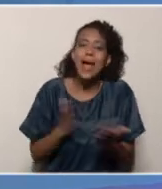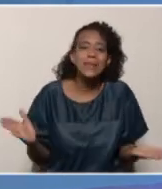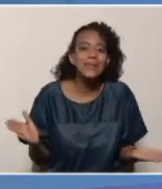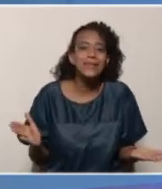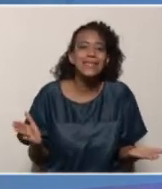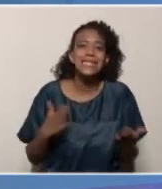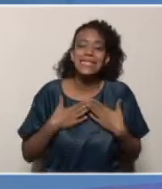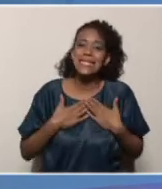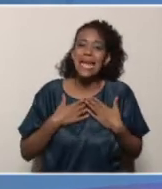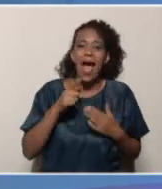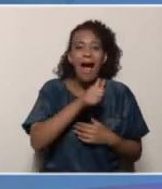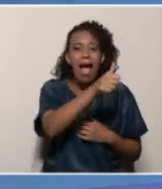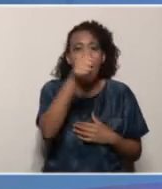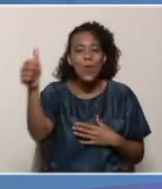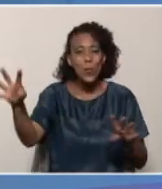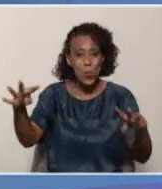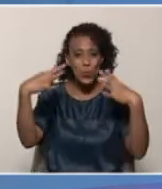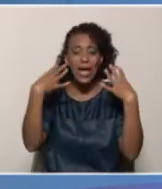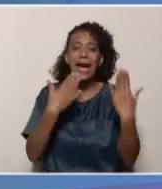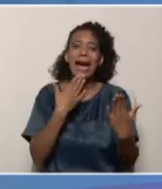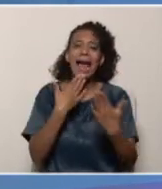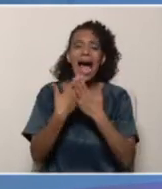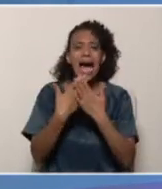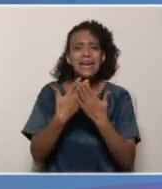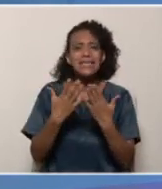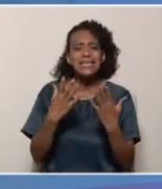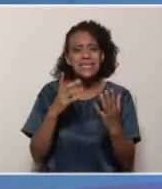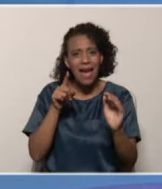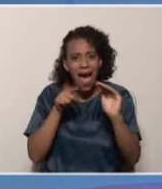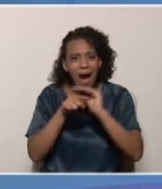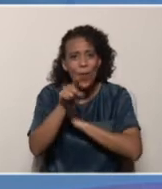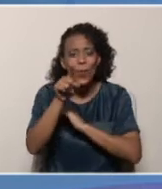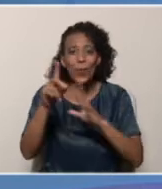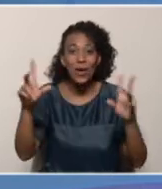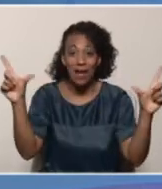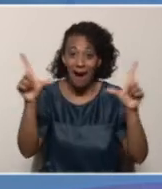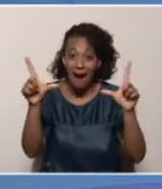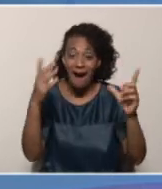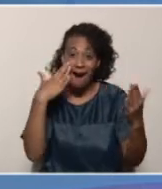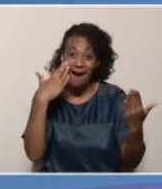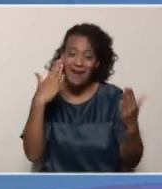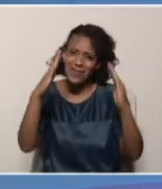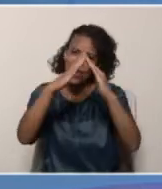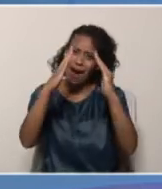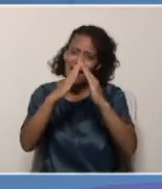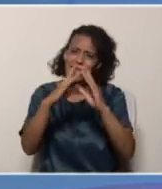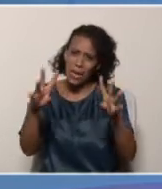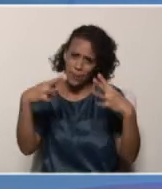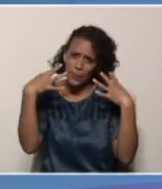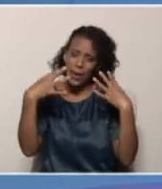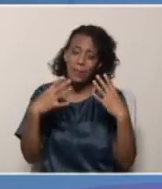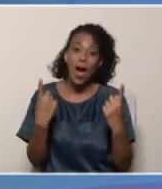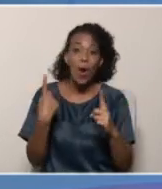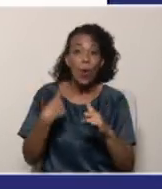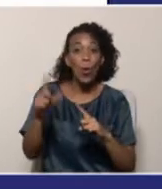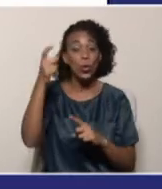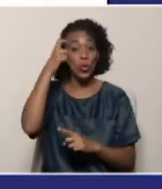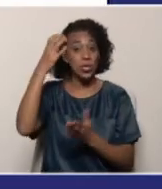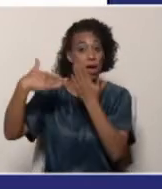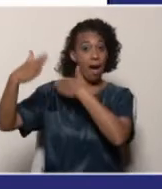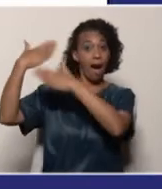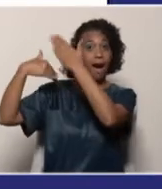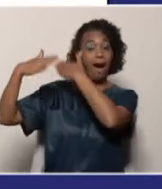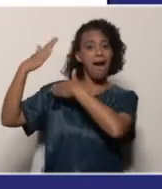nuevamente con cada uno de ustedes. Gracias por permitirnos entrar a cada uno de sus hogares. En otras oportunidades hemos